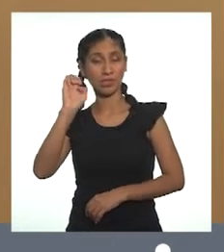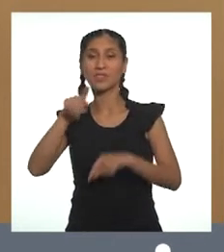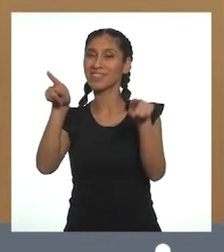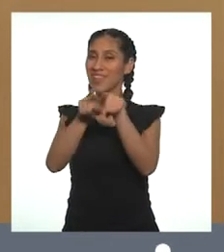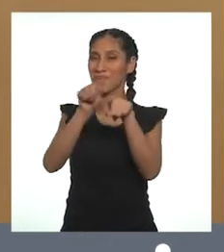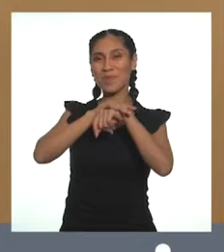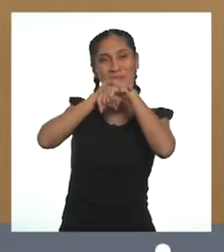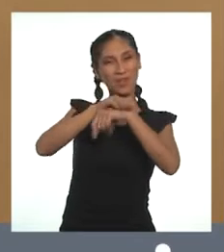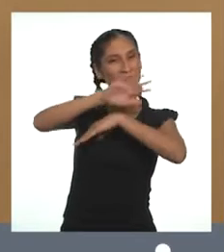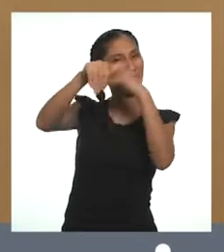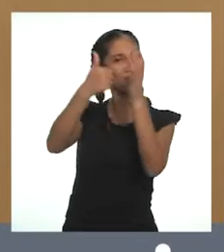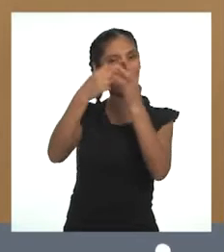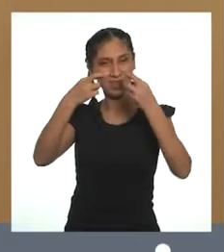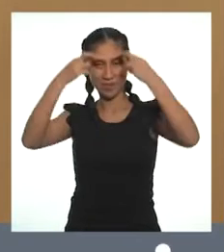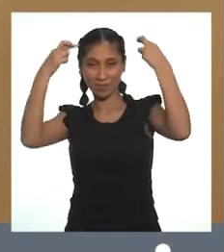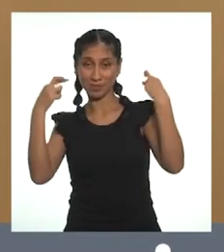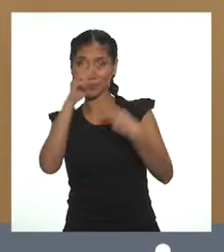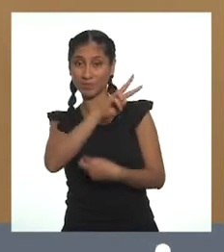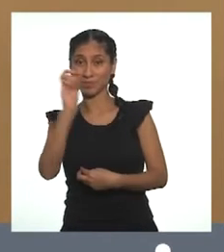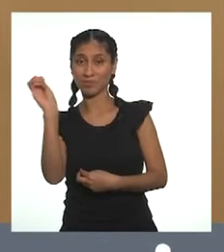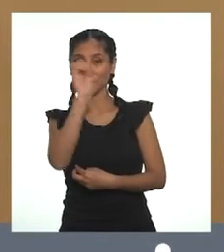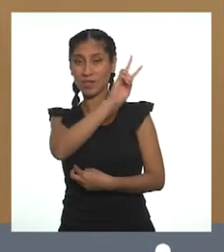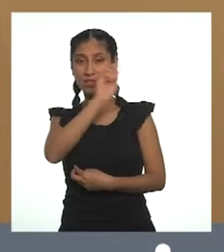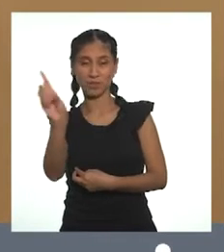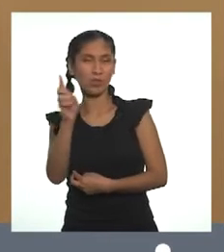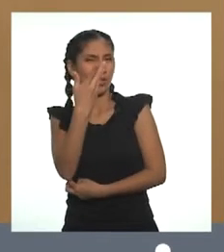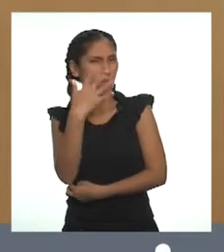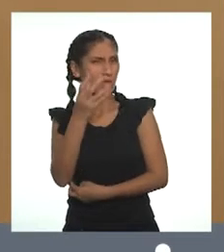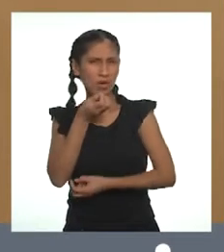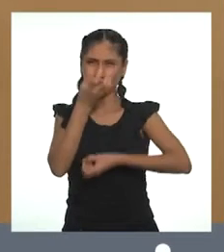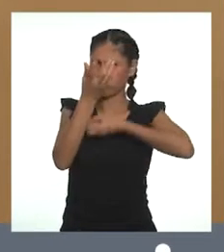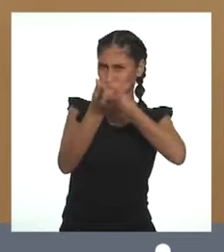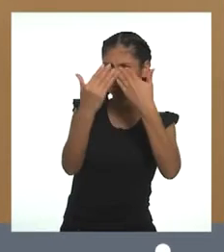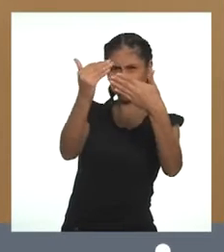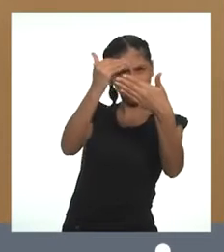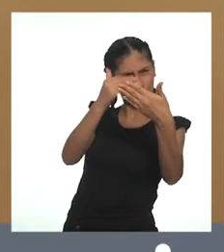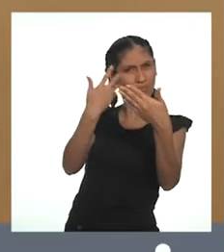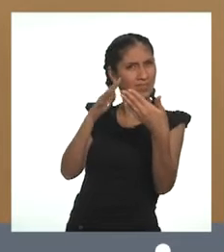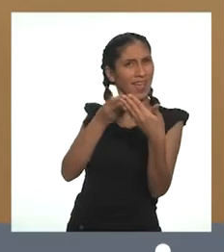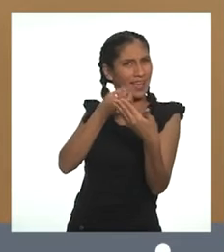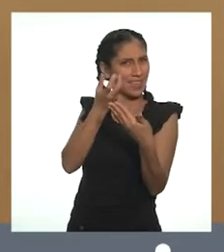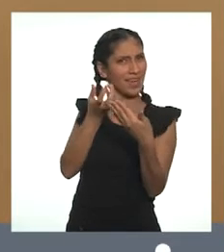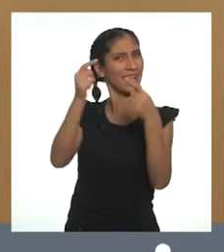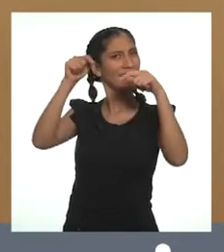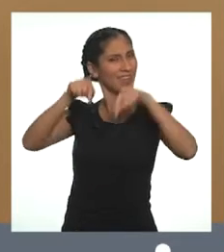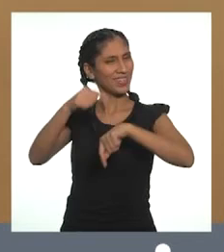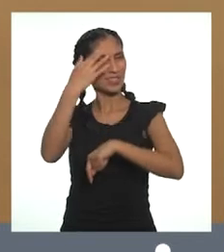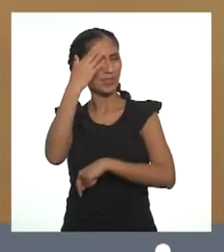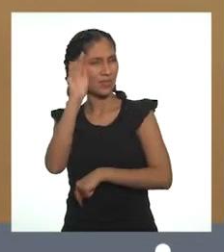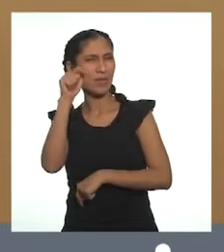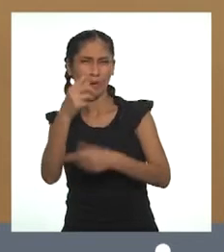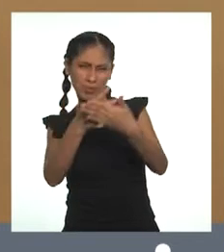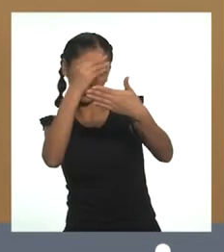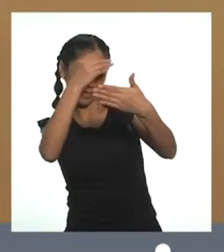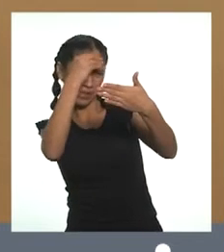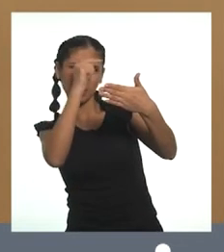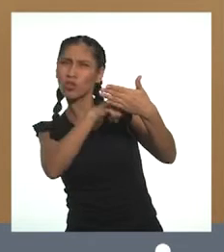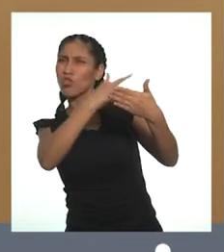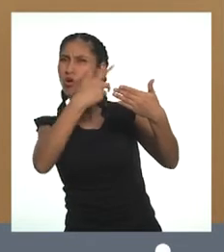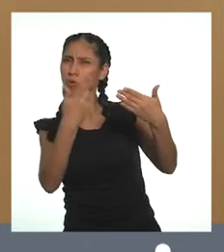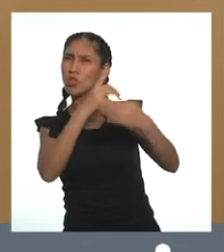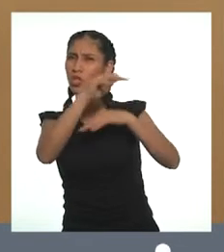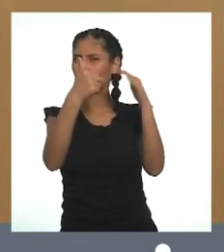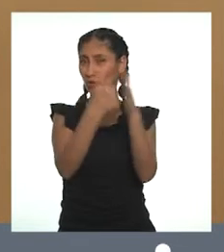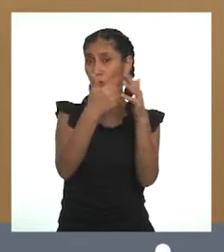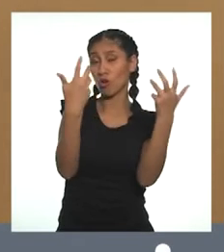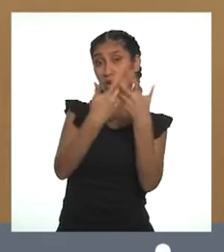saludos también para toda la Promoción 2021. Como ya comentaron hace unos momentos, este día conoceremos